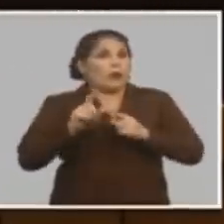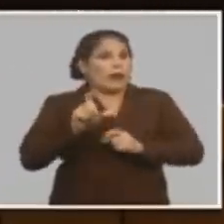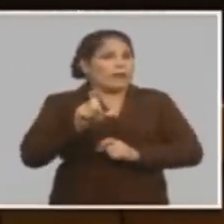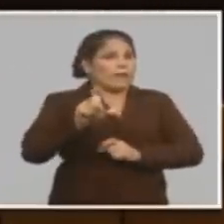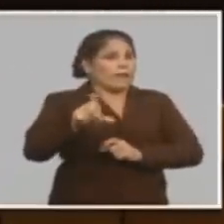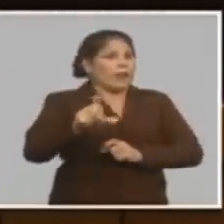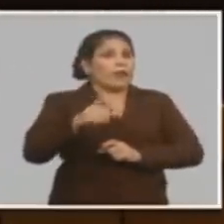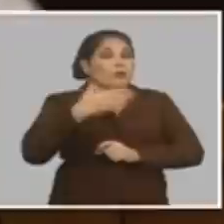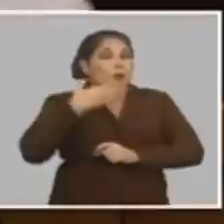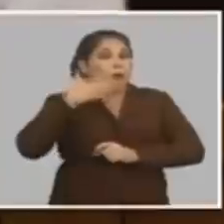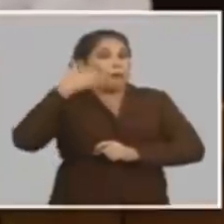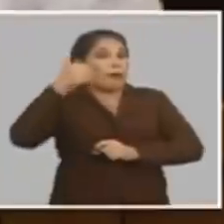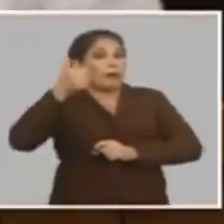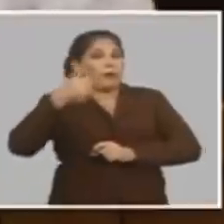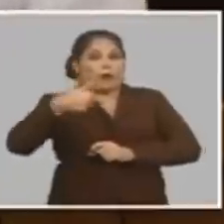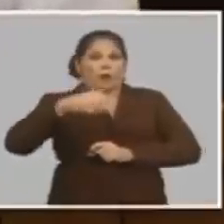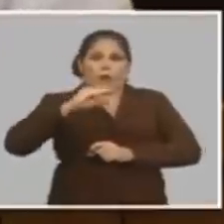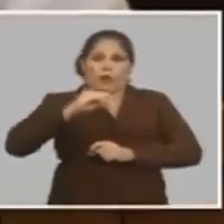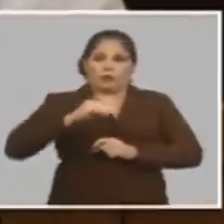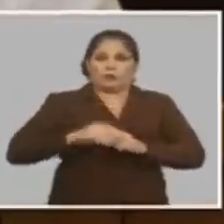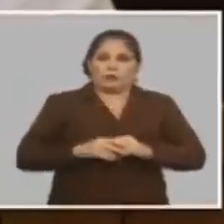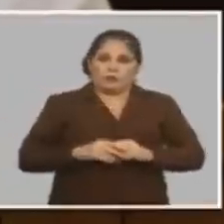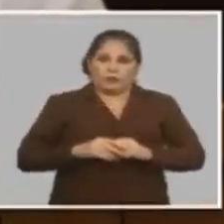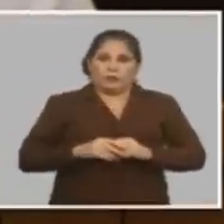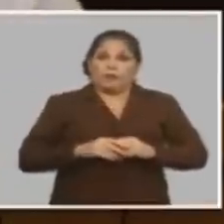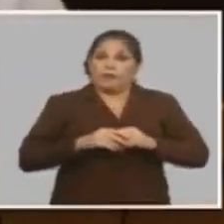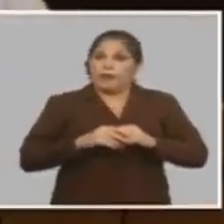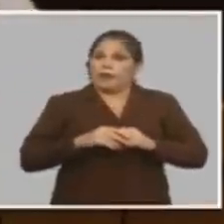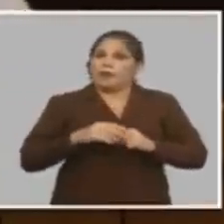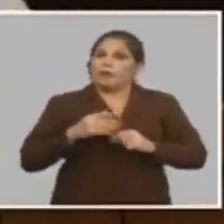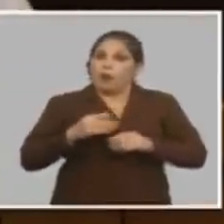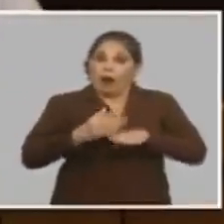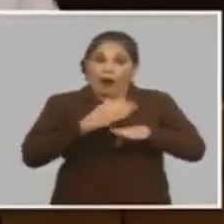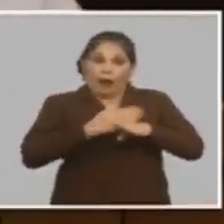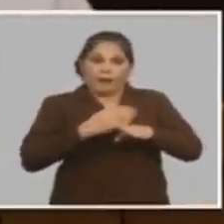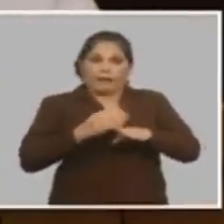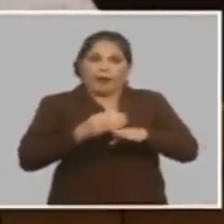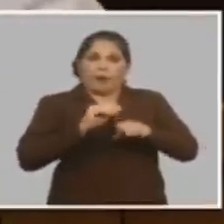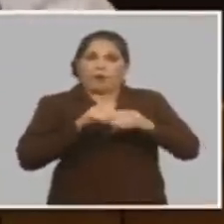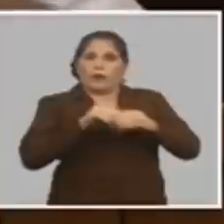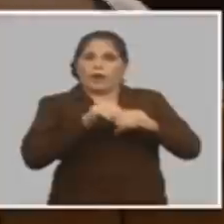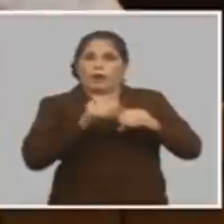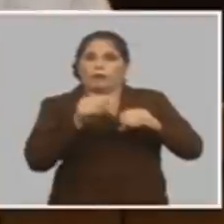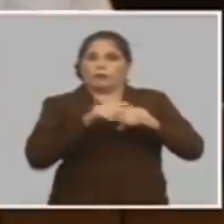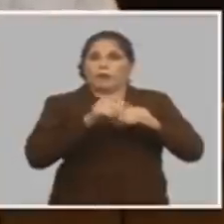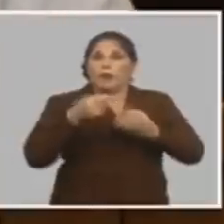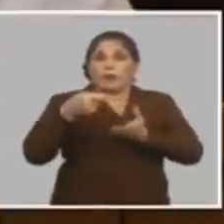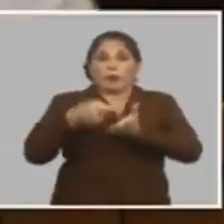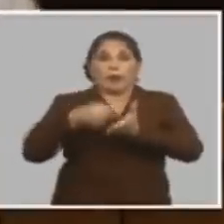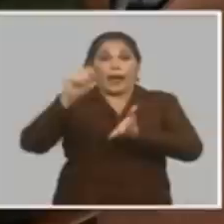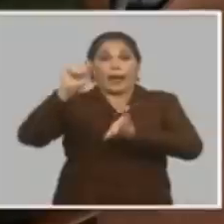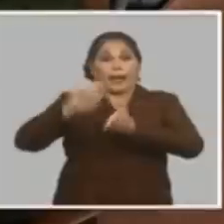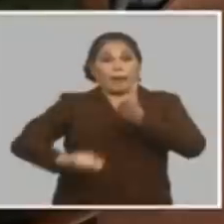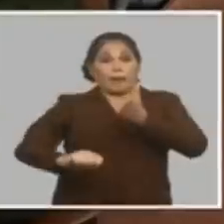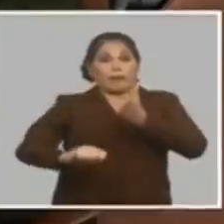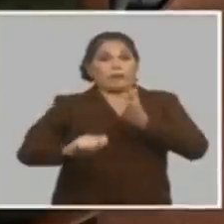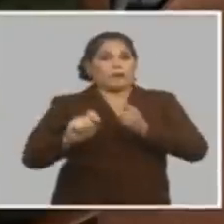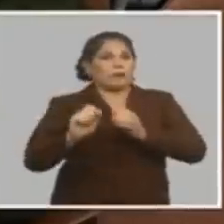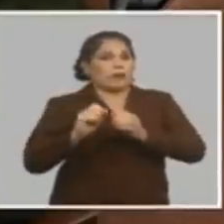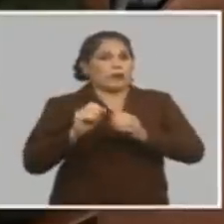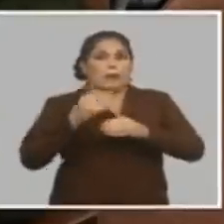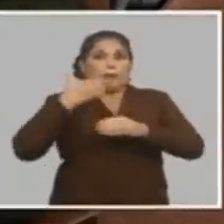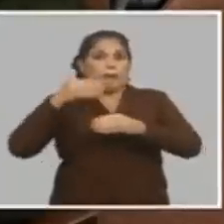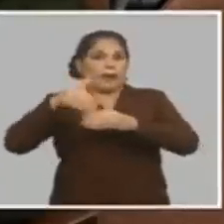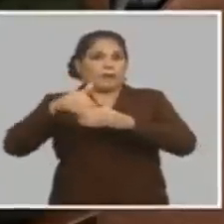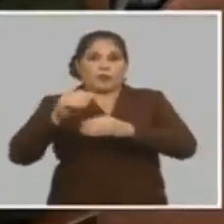final yo me beneficio con mi jubilación lo que hago es prefinanciarla cuando usted paga impuesto el beneficio está más lejos